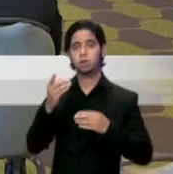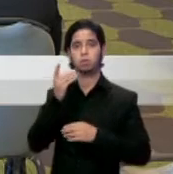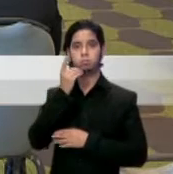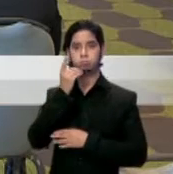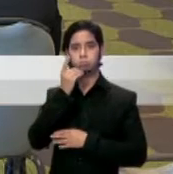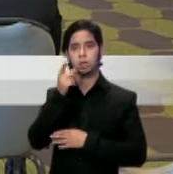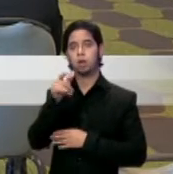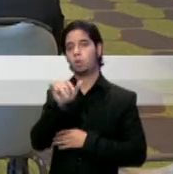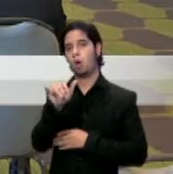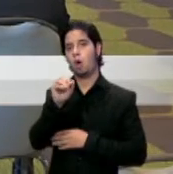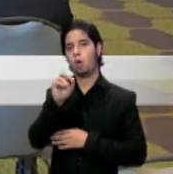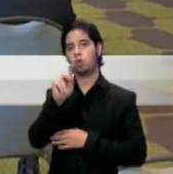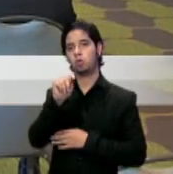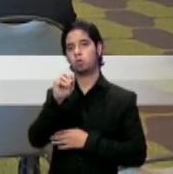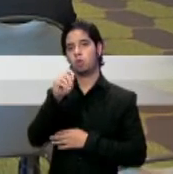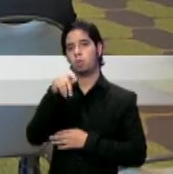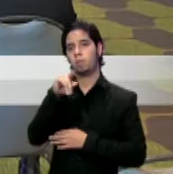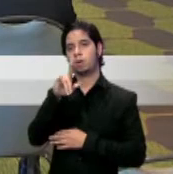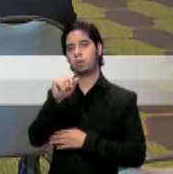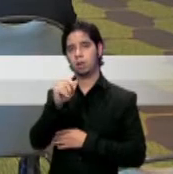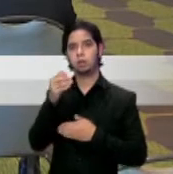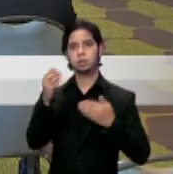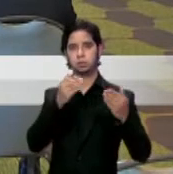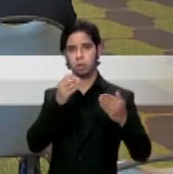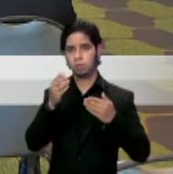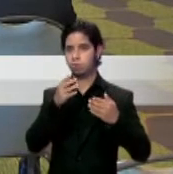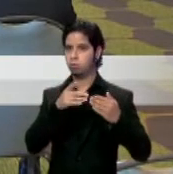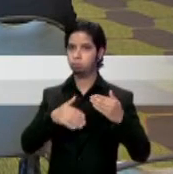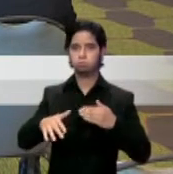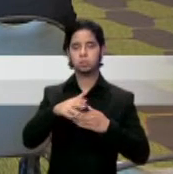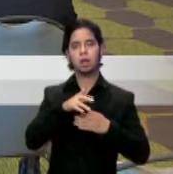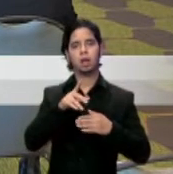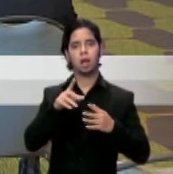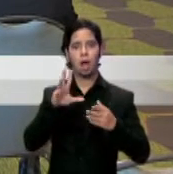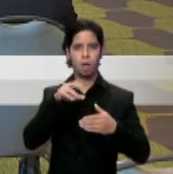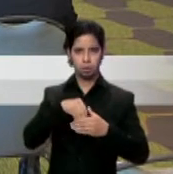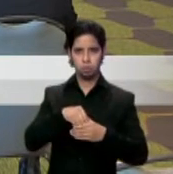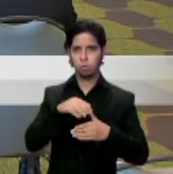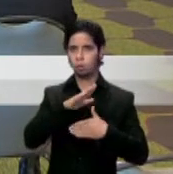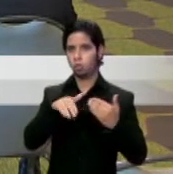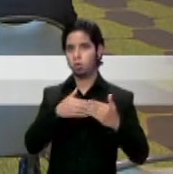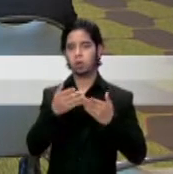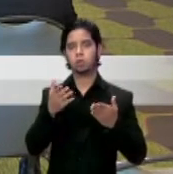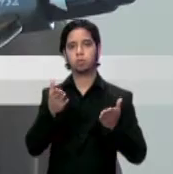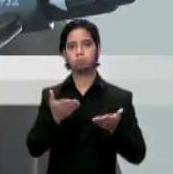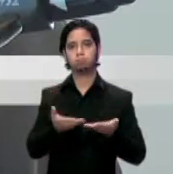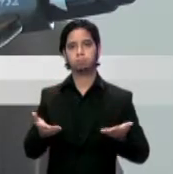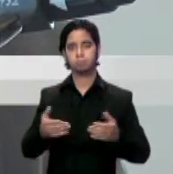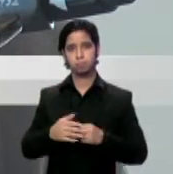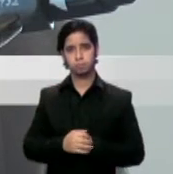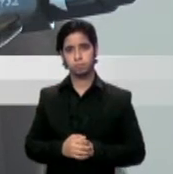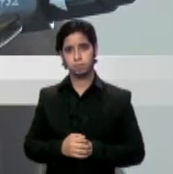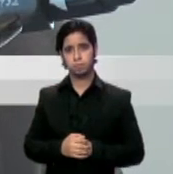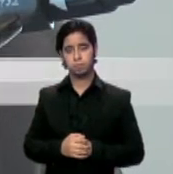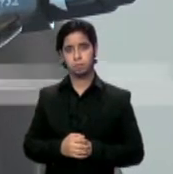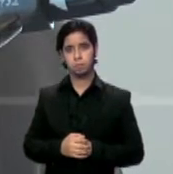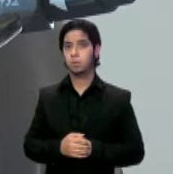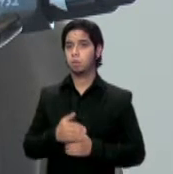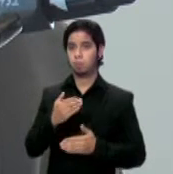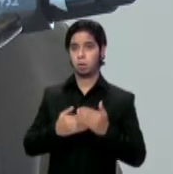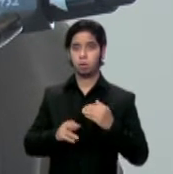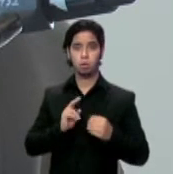cirugía cosmética o servicios ambulatorios están entre los primeros renglones cuando se habla de turismo médico. Como parte de nuestro plan